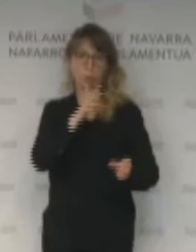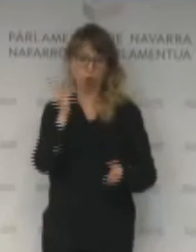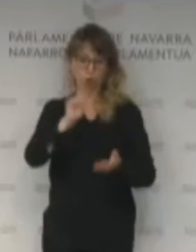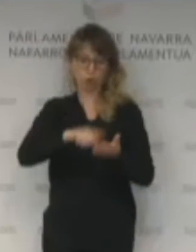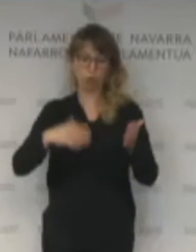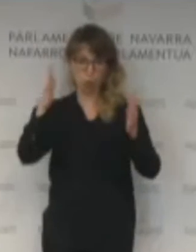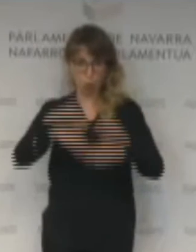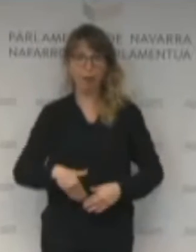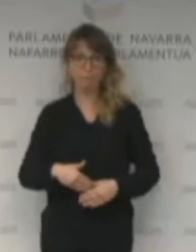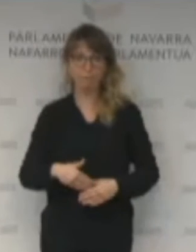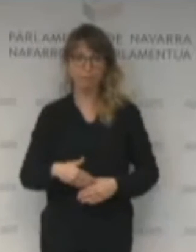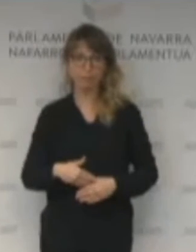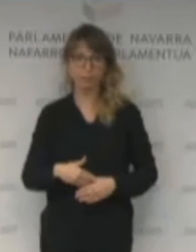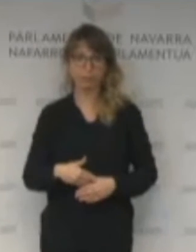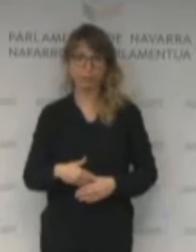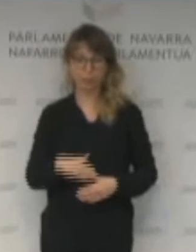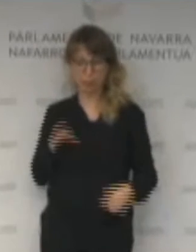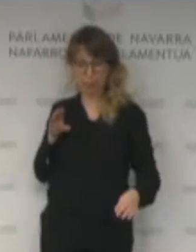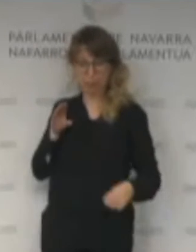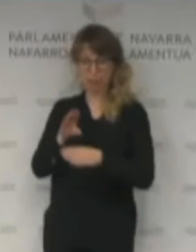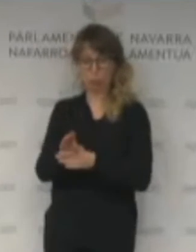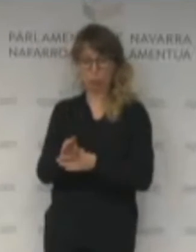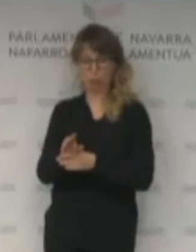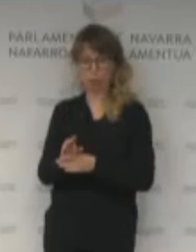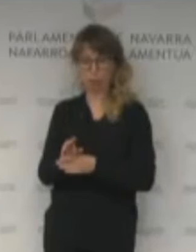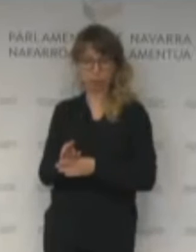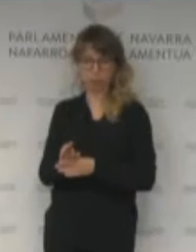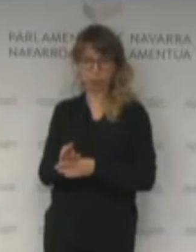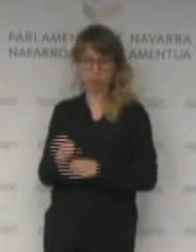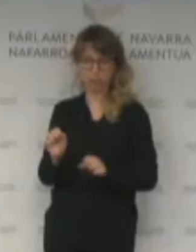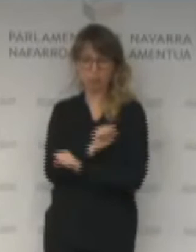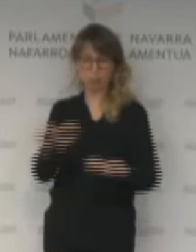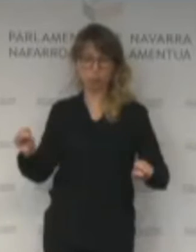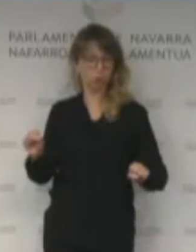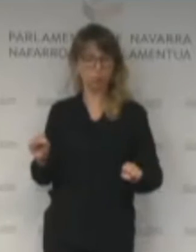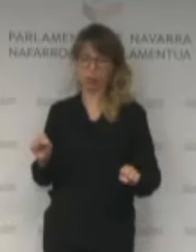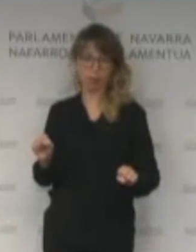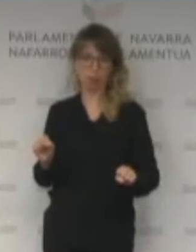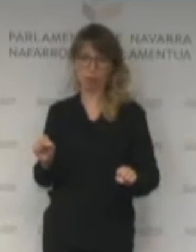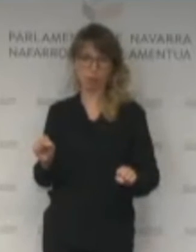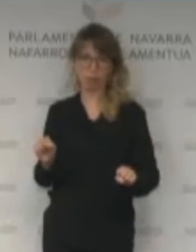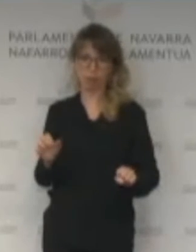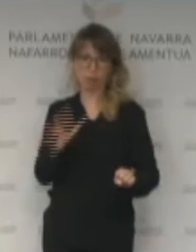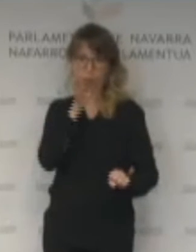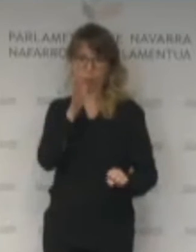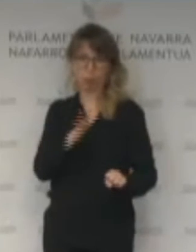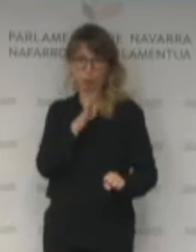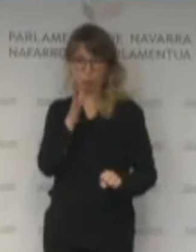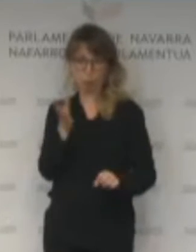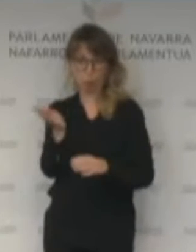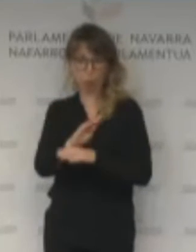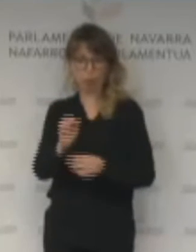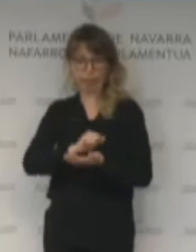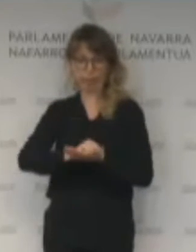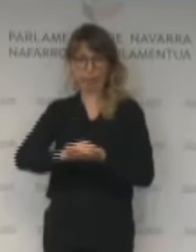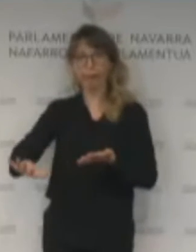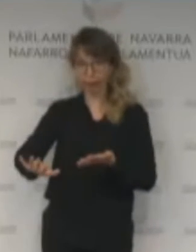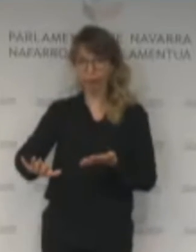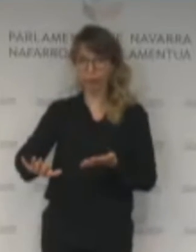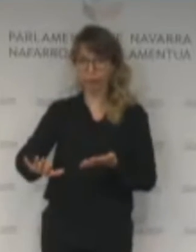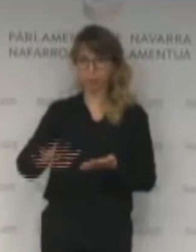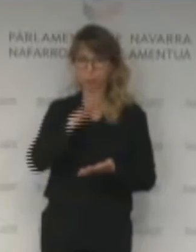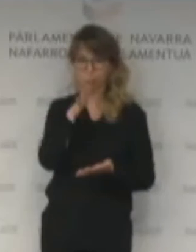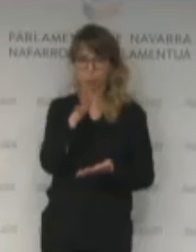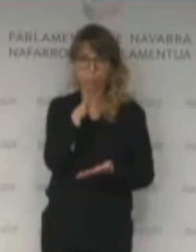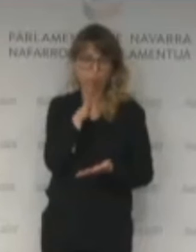que no percibirán ninguna ayuda porque no pueden, porque se dedican a cuidar gratis, el tamore a los que tienen al